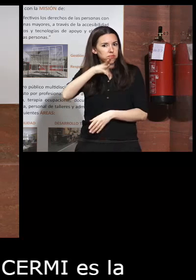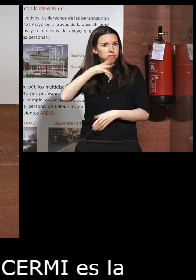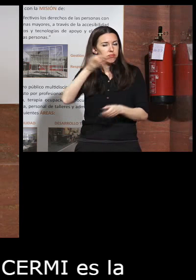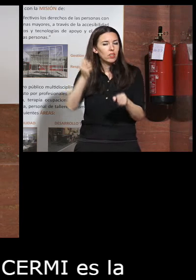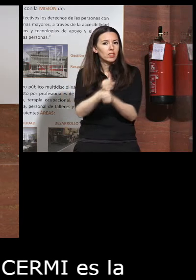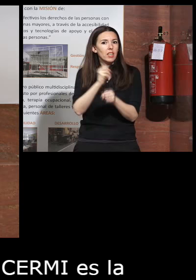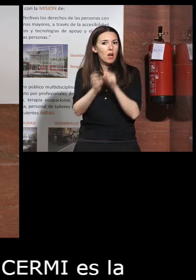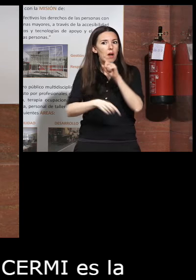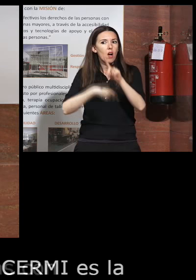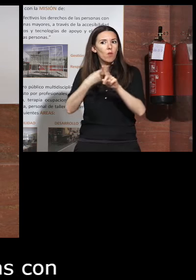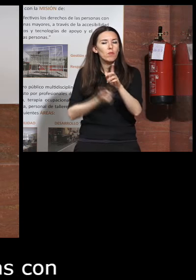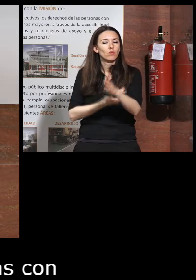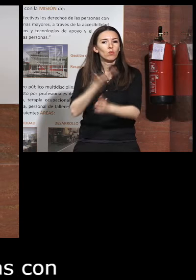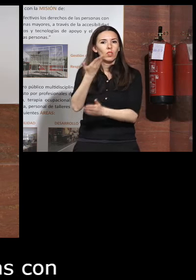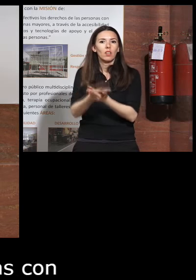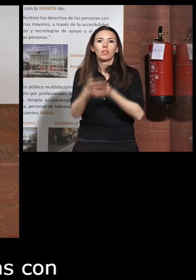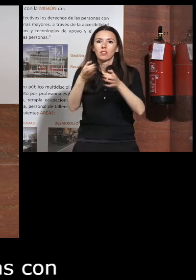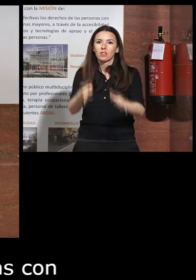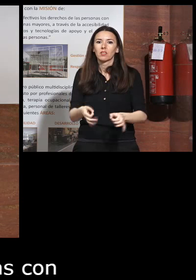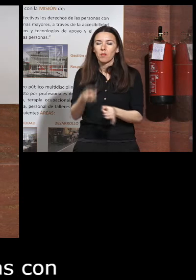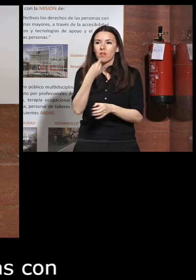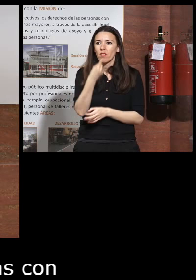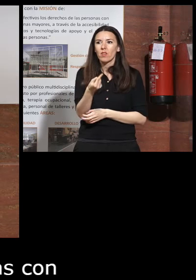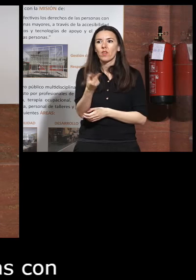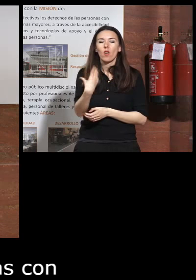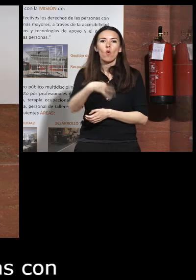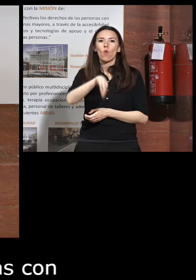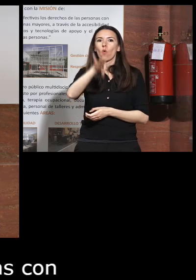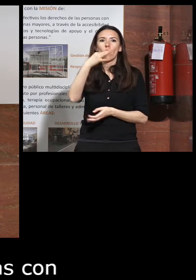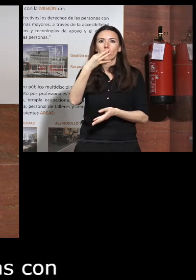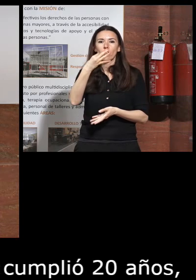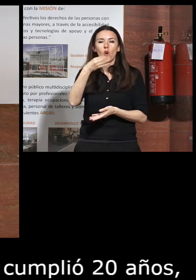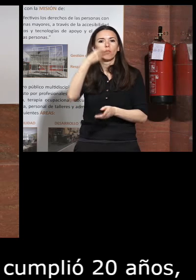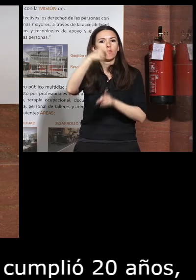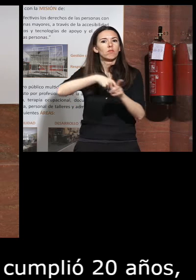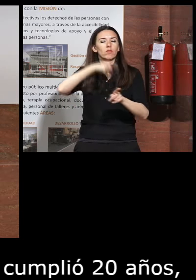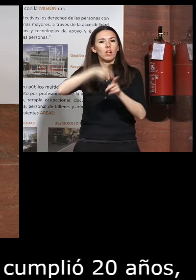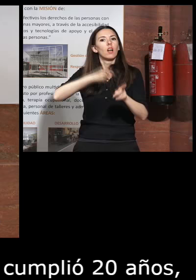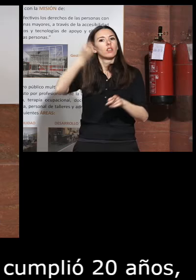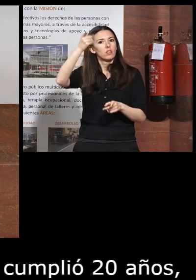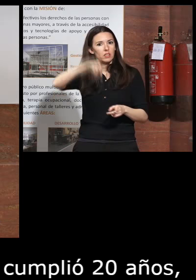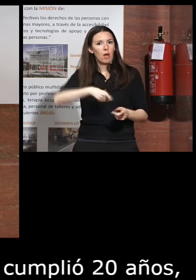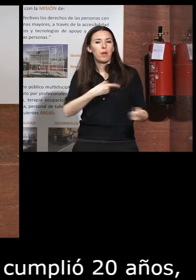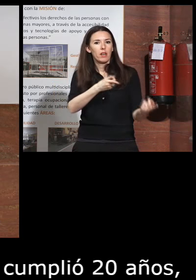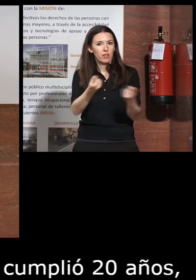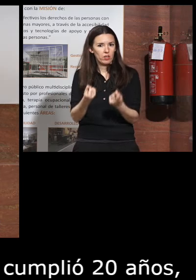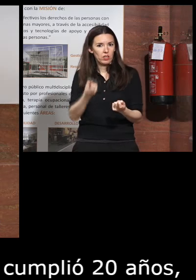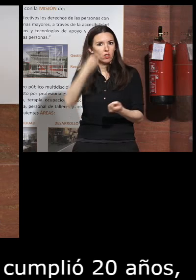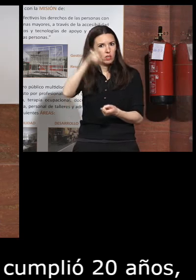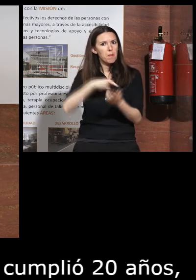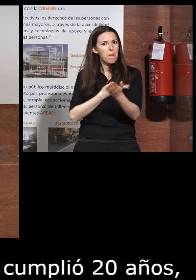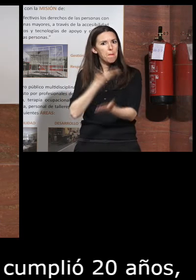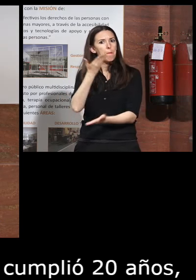trabajo además propositivo ellos siempre dicen que no solo hacen reivindicaciones que también y que es necesario sino que también hacen